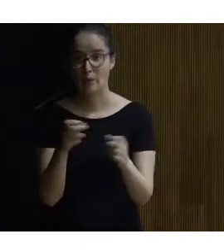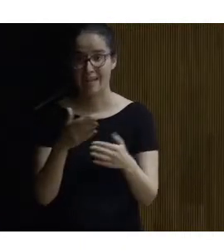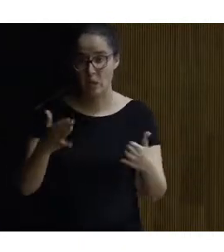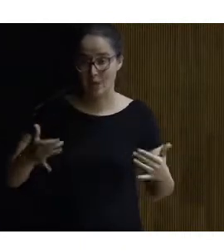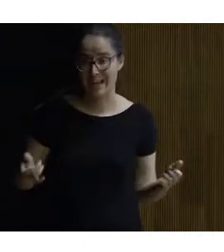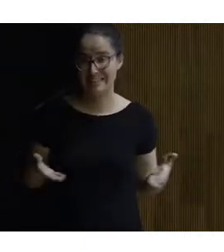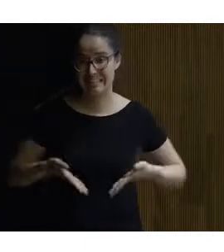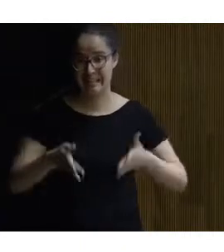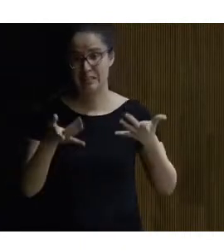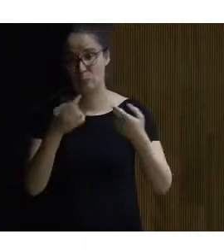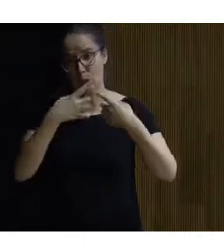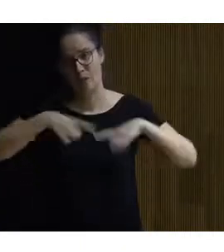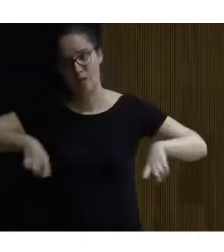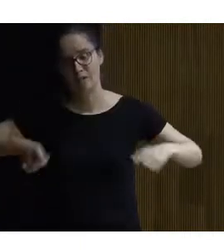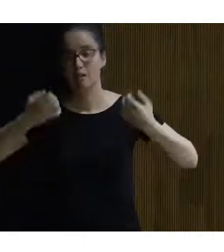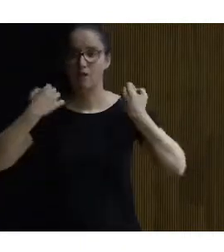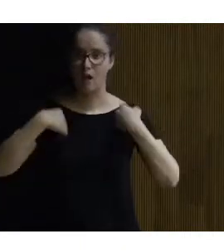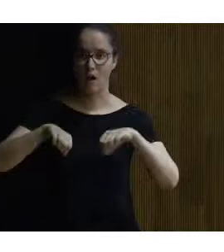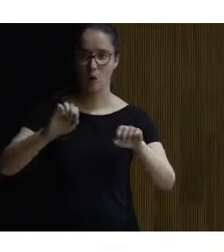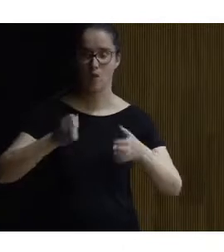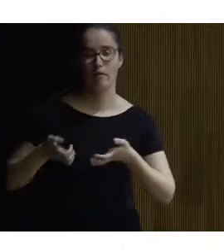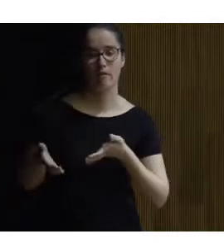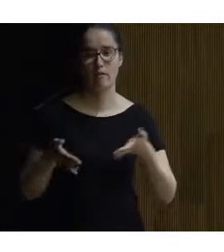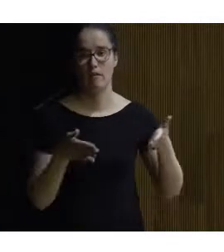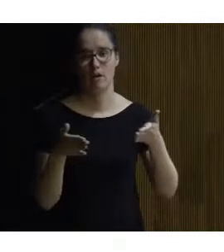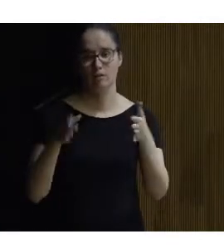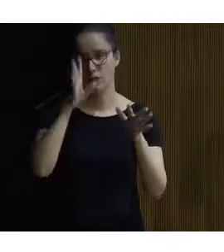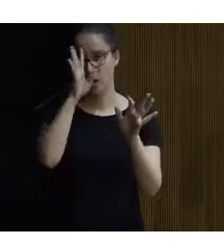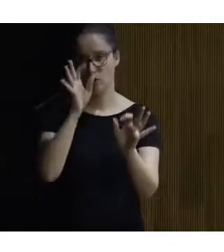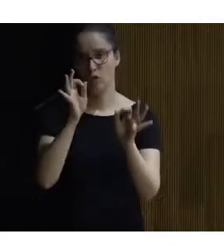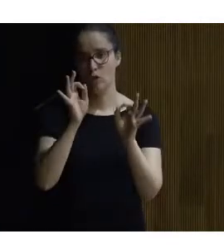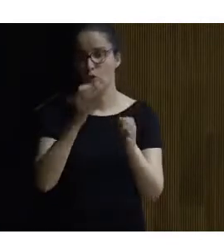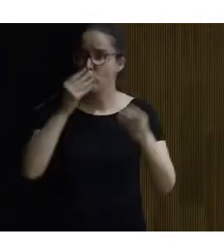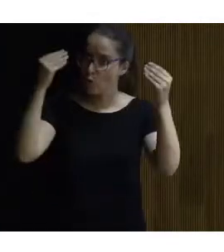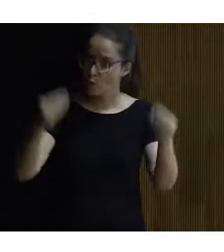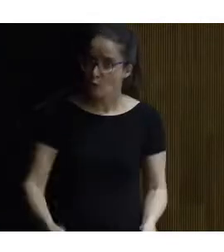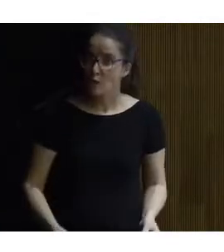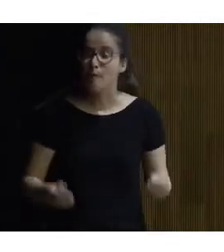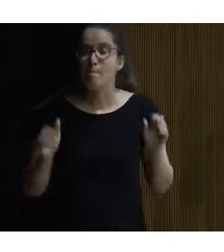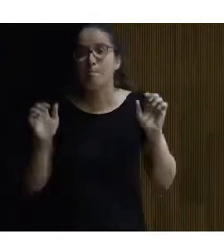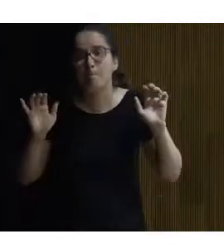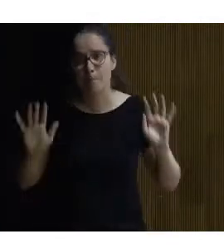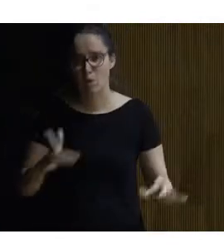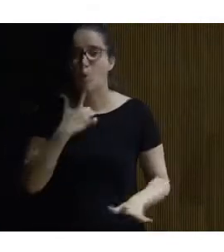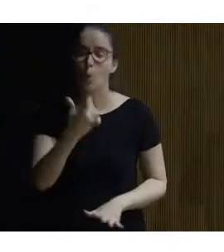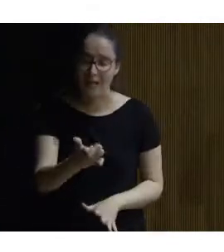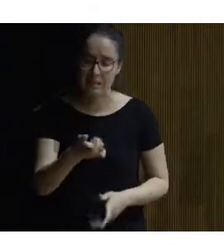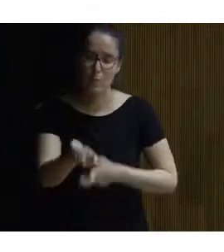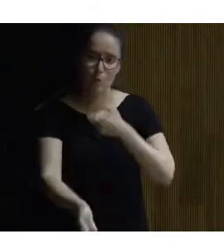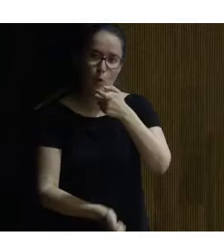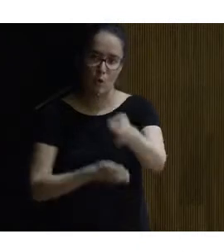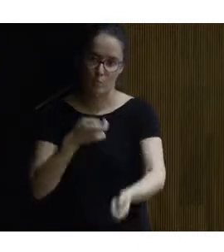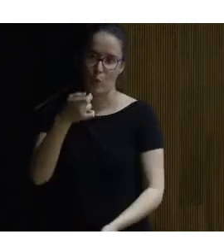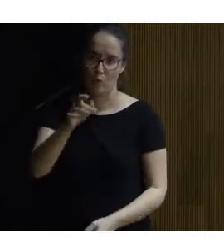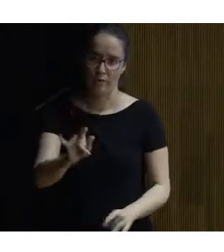carreteras un poquito diferentes aunque carreteras evidentemente ya muy buenas pero bueno está costando pero bueno poco a poco